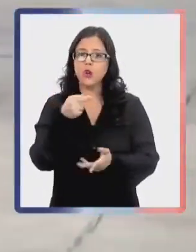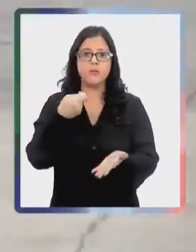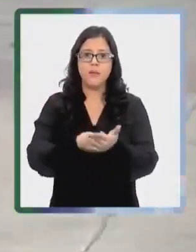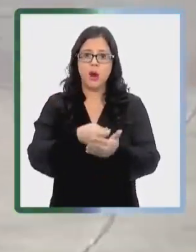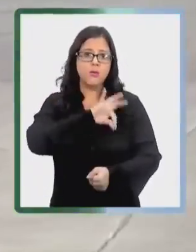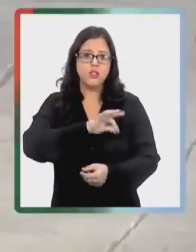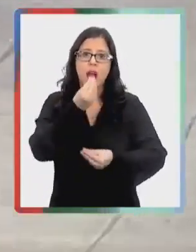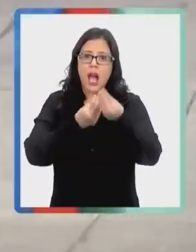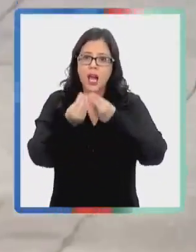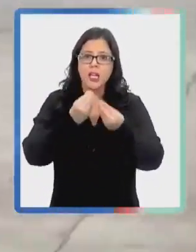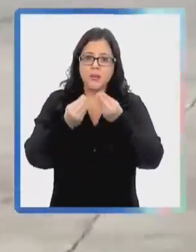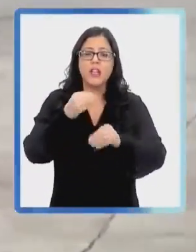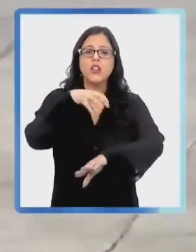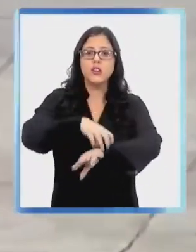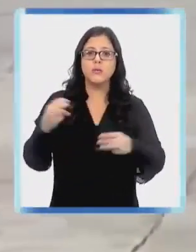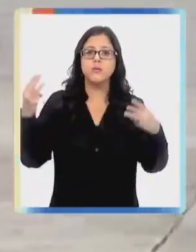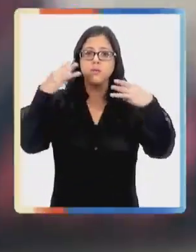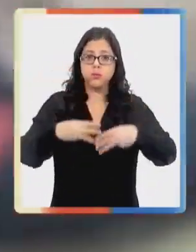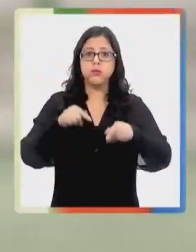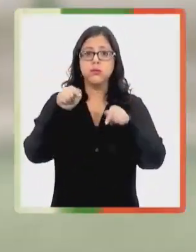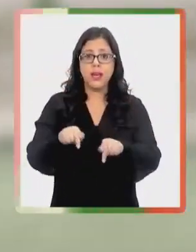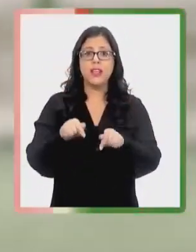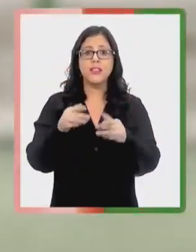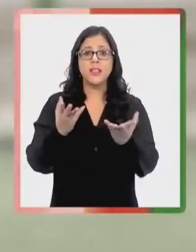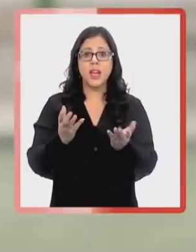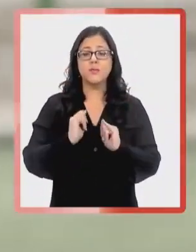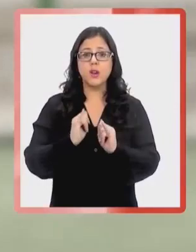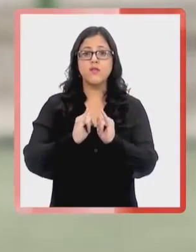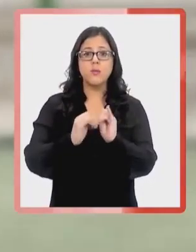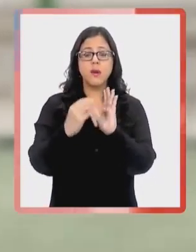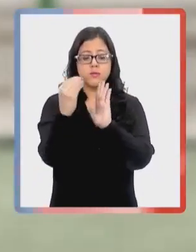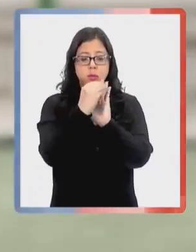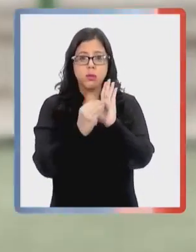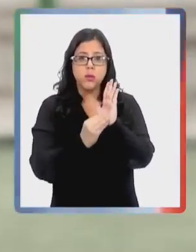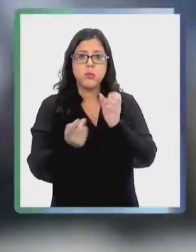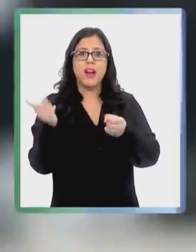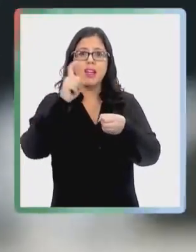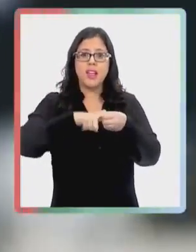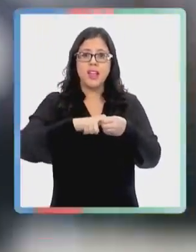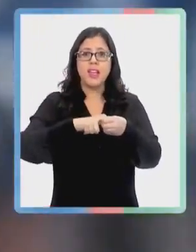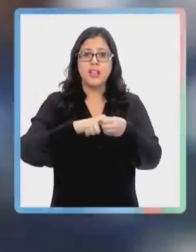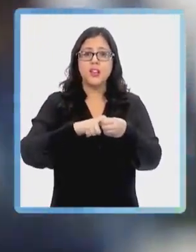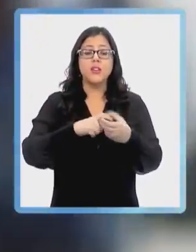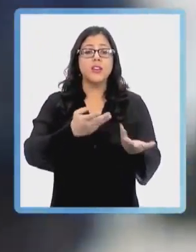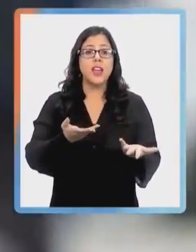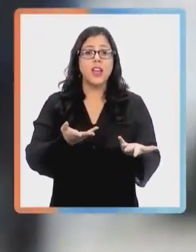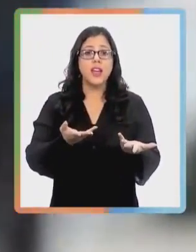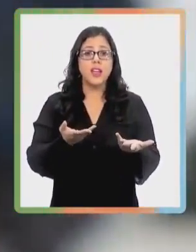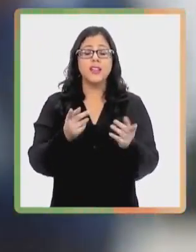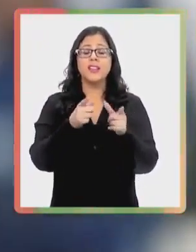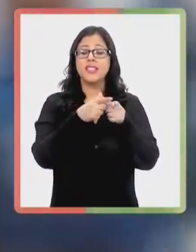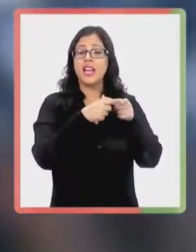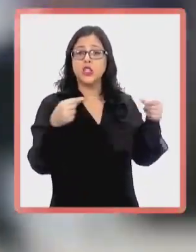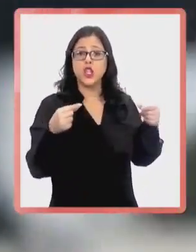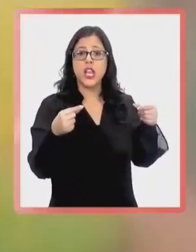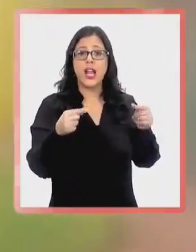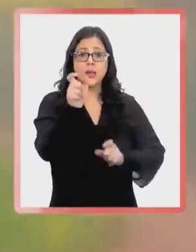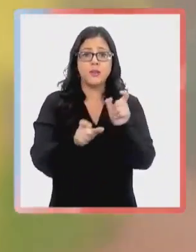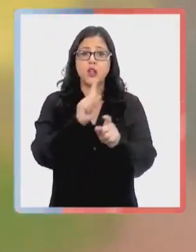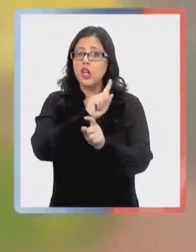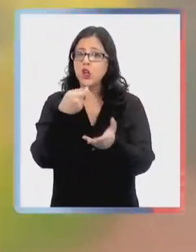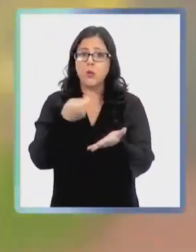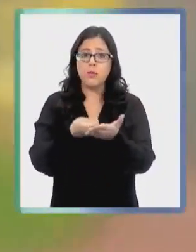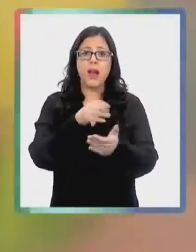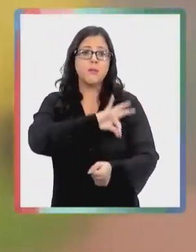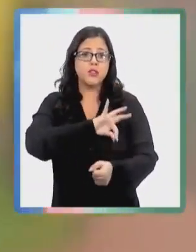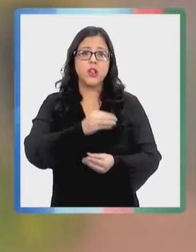Y ha sido a conocer la última actualización del Registro Nacional de Deudores de Pensiones de Alimentos. La última cifra que